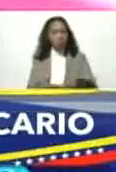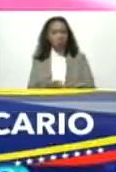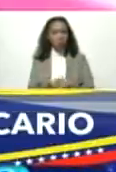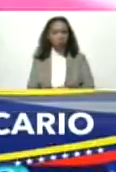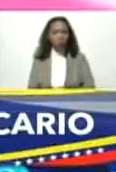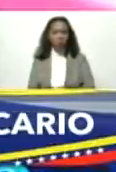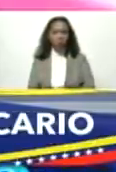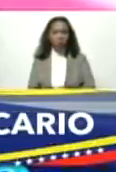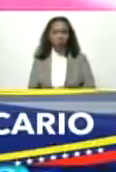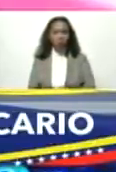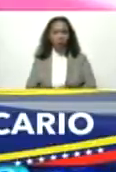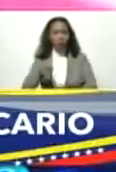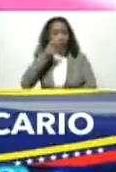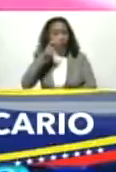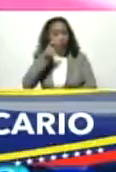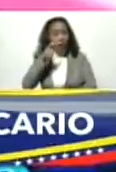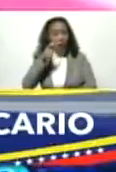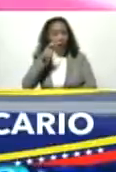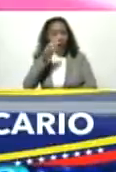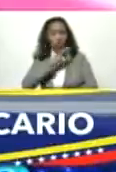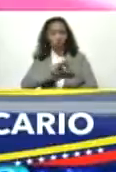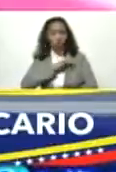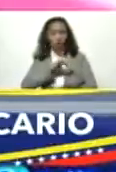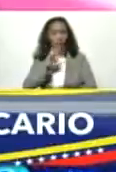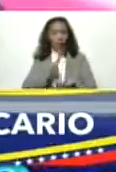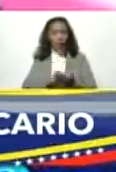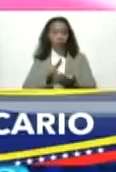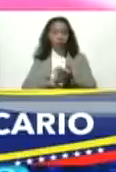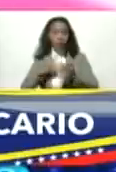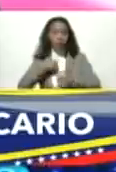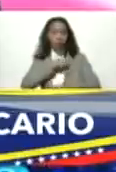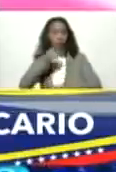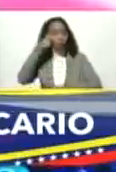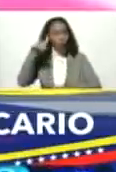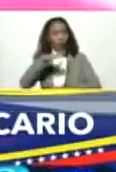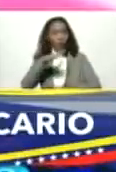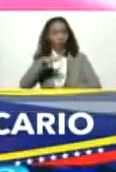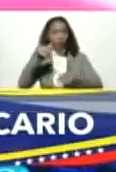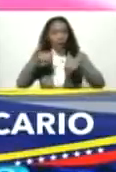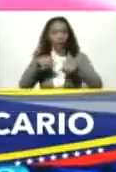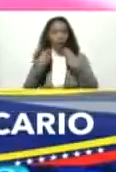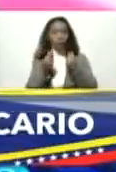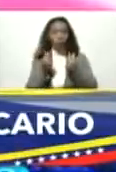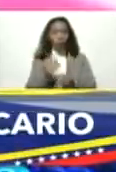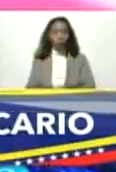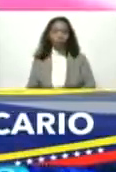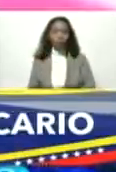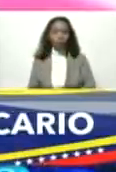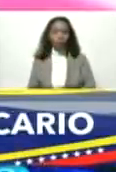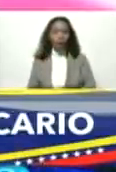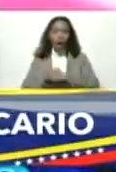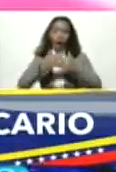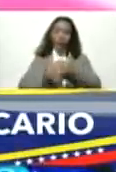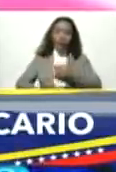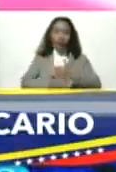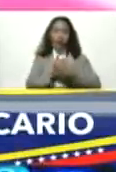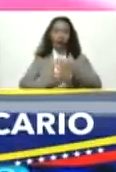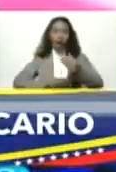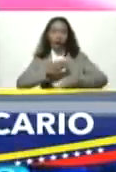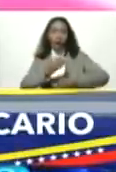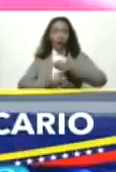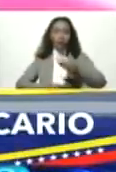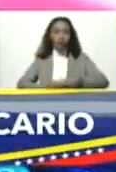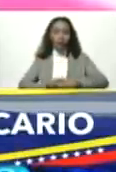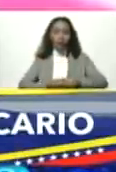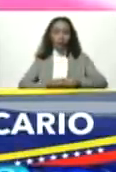la seguridad social y en la vida social de nuestro pueblo y en la economía. Avanzar en la consolidación